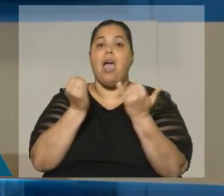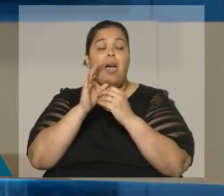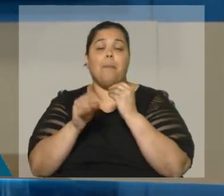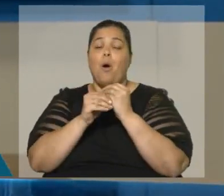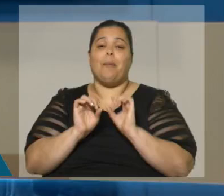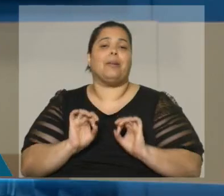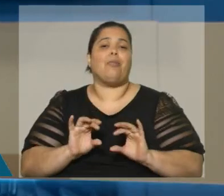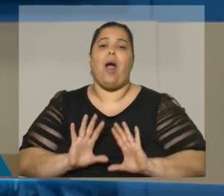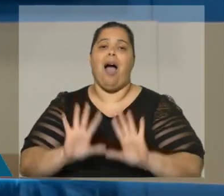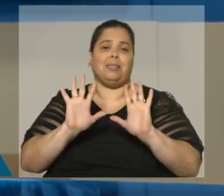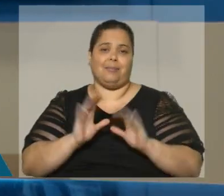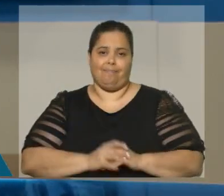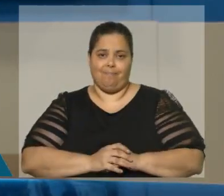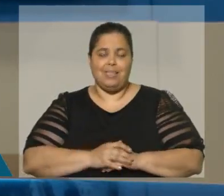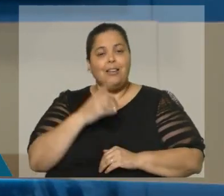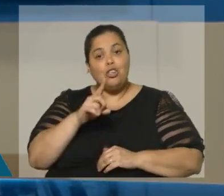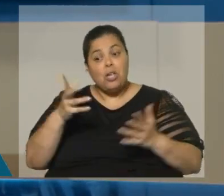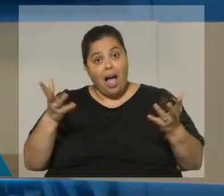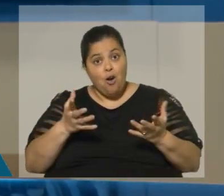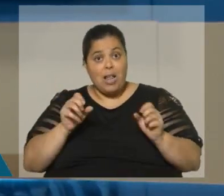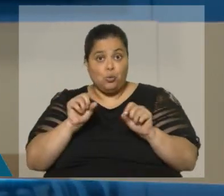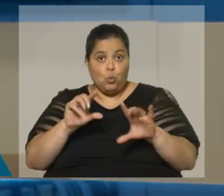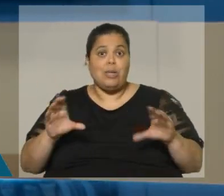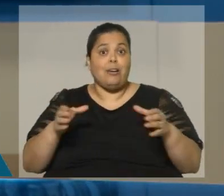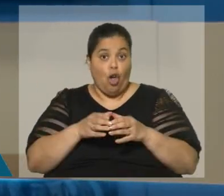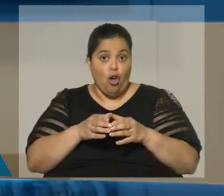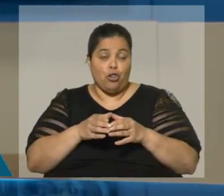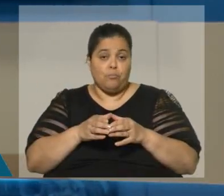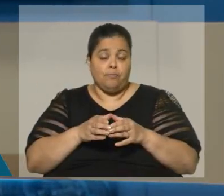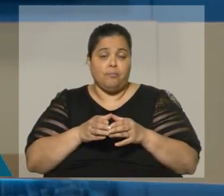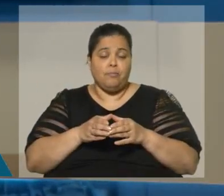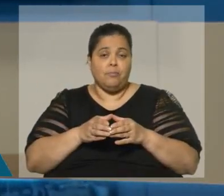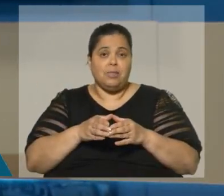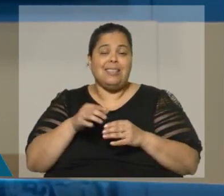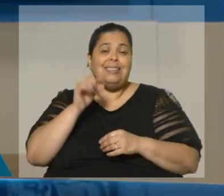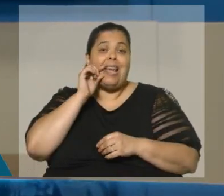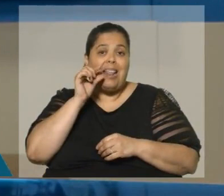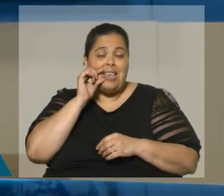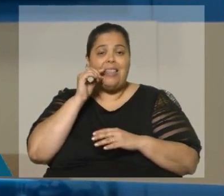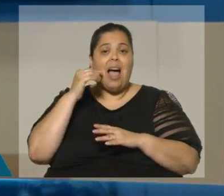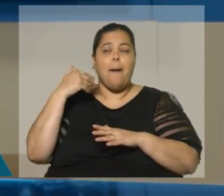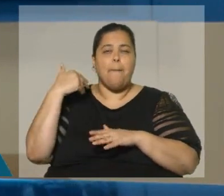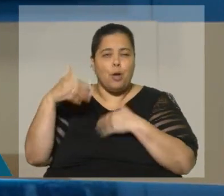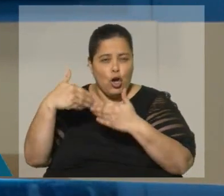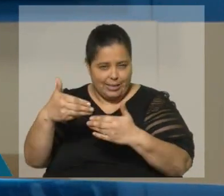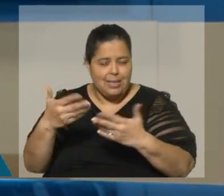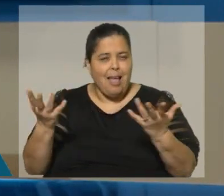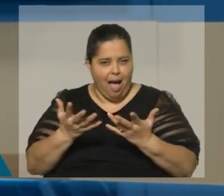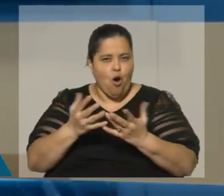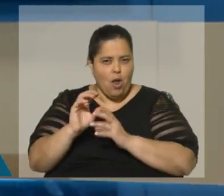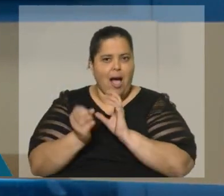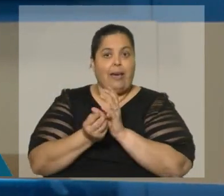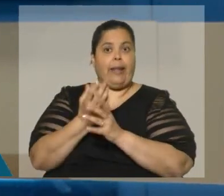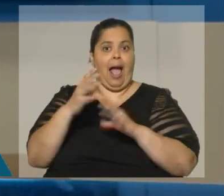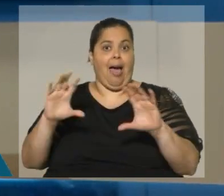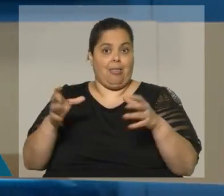Por tanto, hoy, justamente, el sector sereñista, progresista que está formándose,